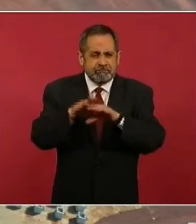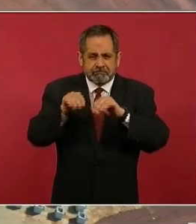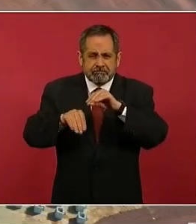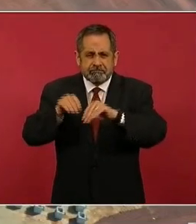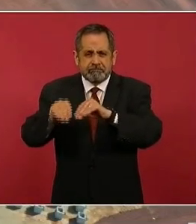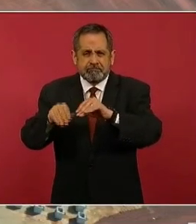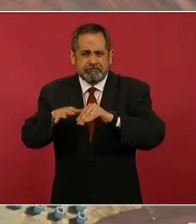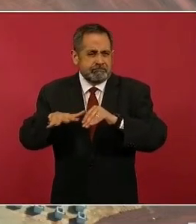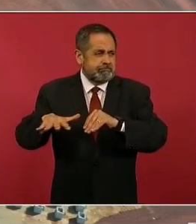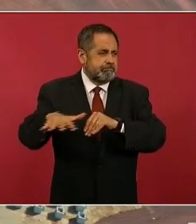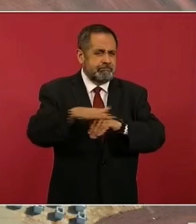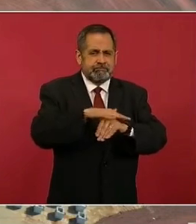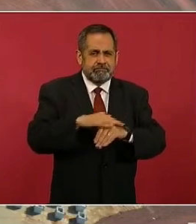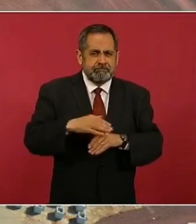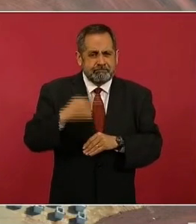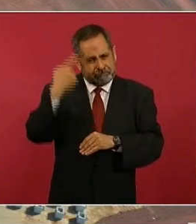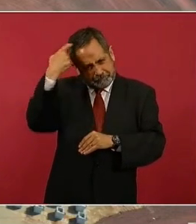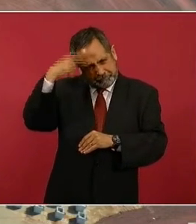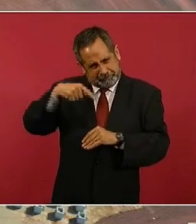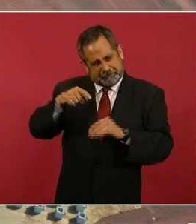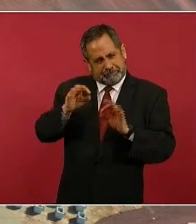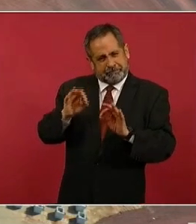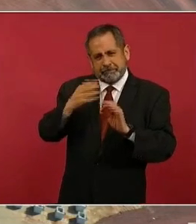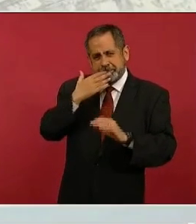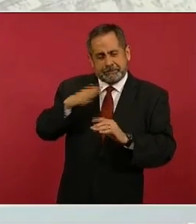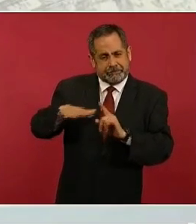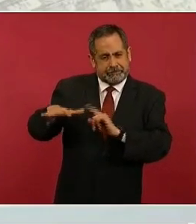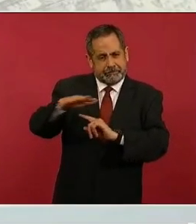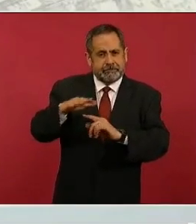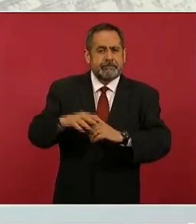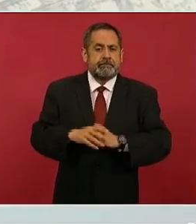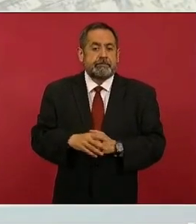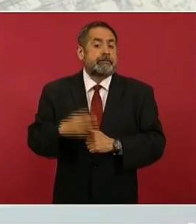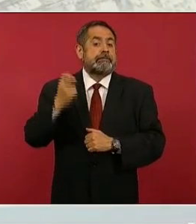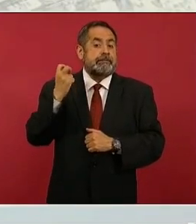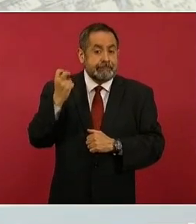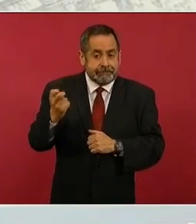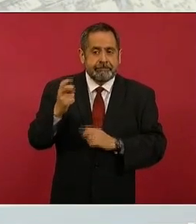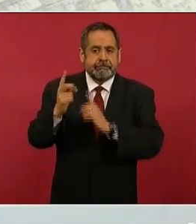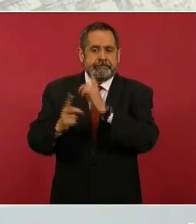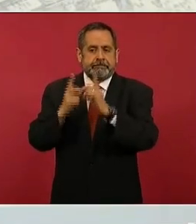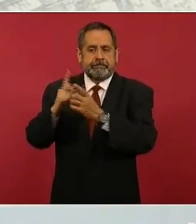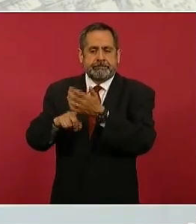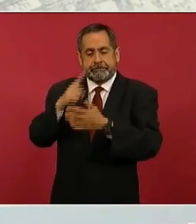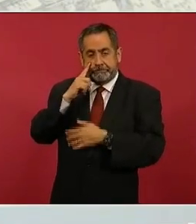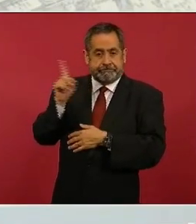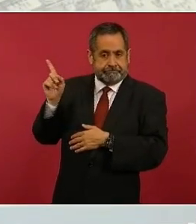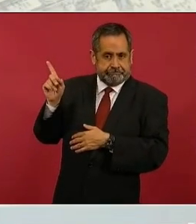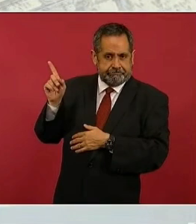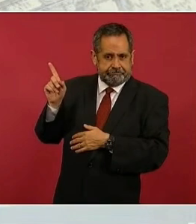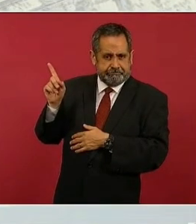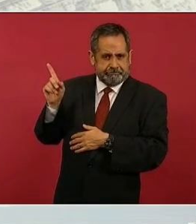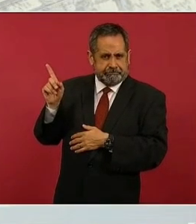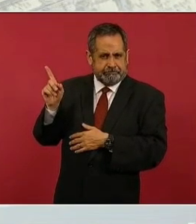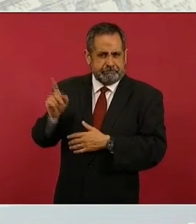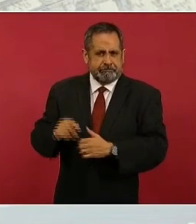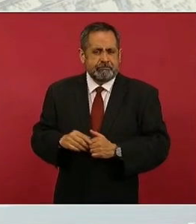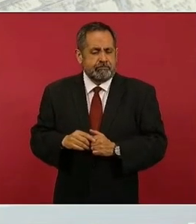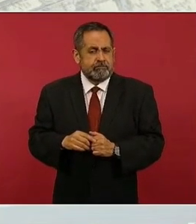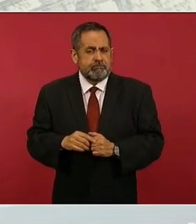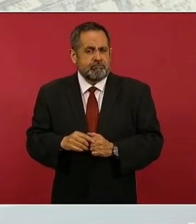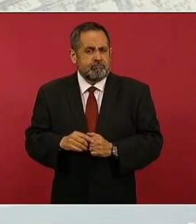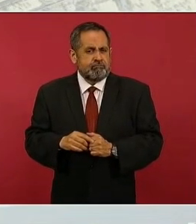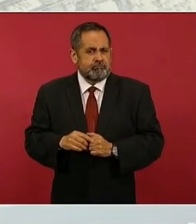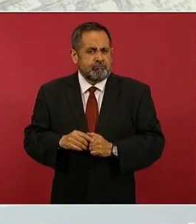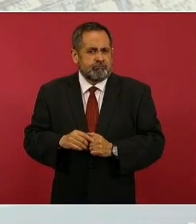zona. Adelante. Y esta es la distribución de lo que va a ser el deportivo con las… contará, bueno,